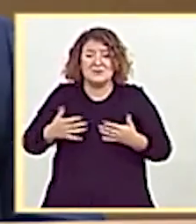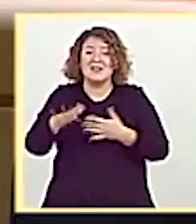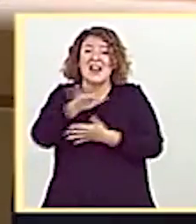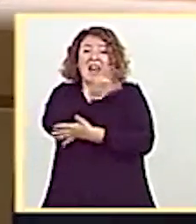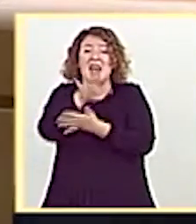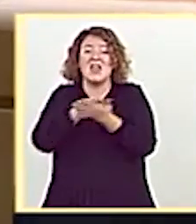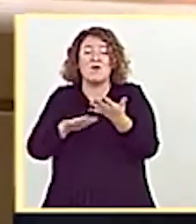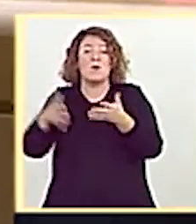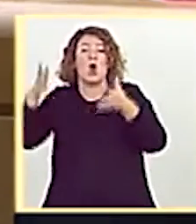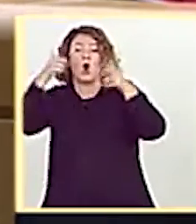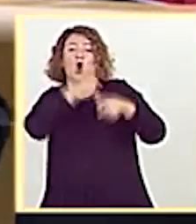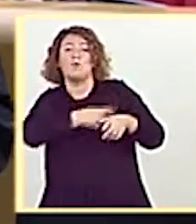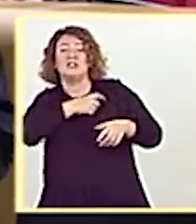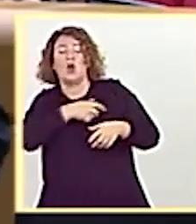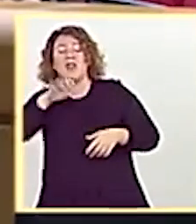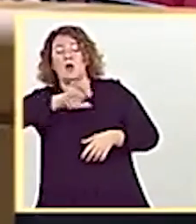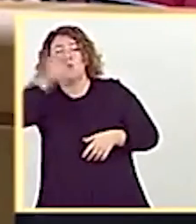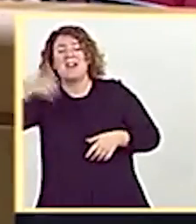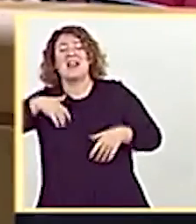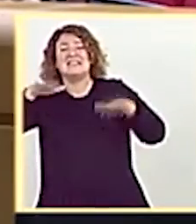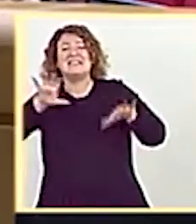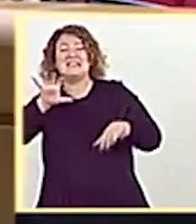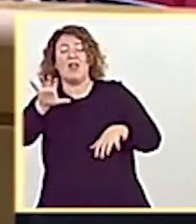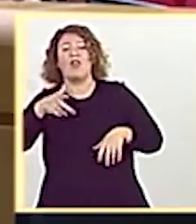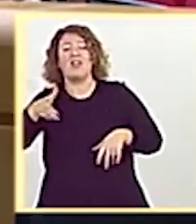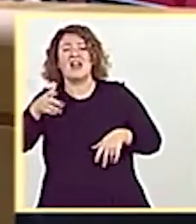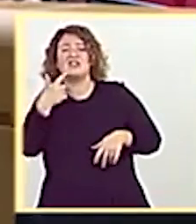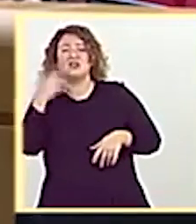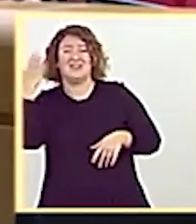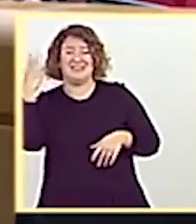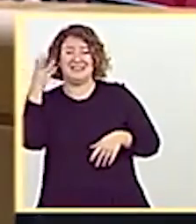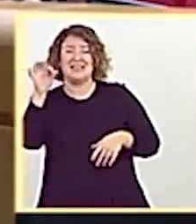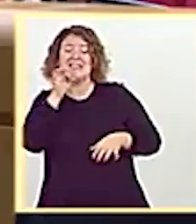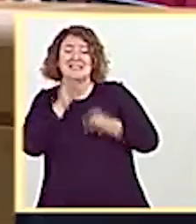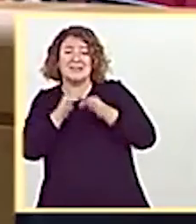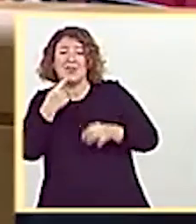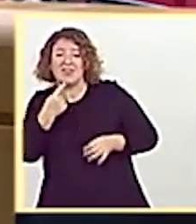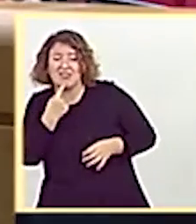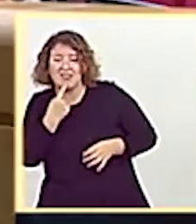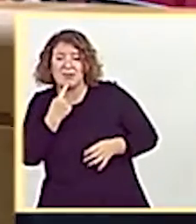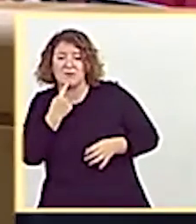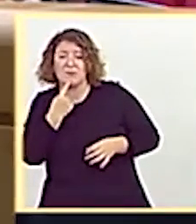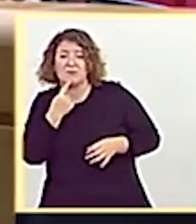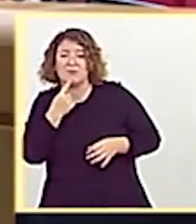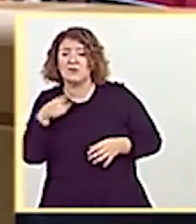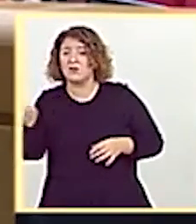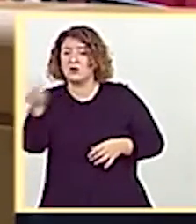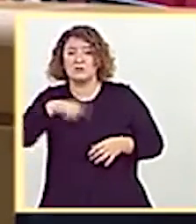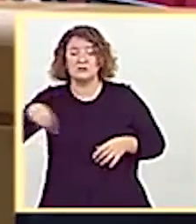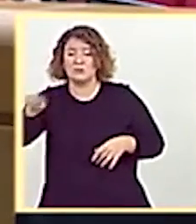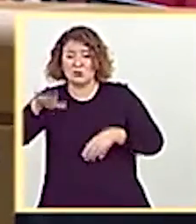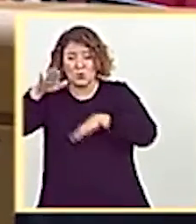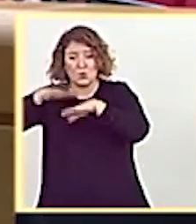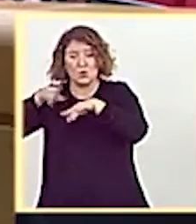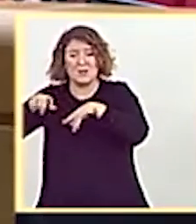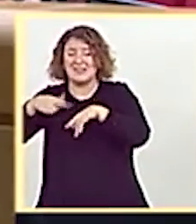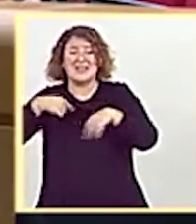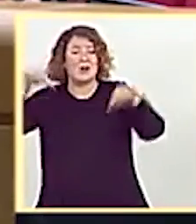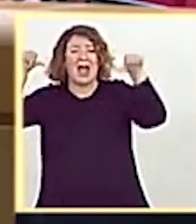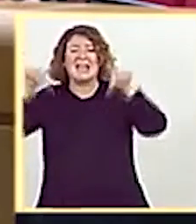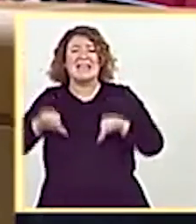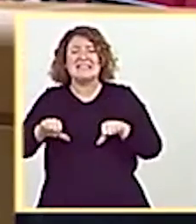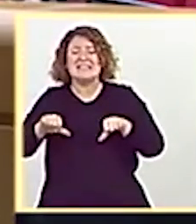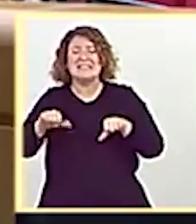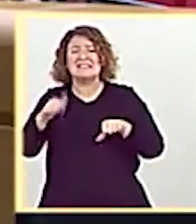informe de la Comisión Europea sobre el Estado de Derecho del 30 de septiembre. Muy simple, que ustedes han abocado al país a una crisis institucional